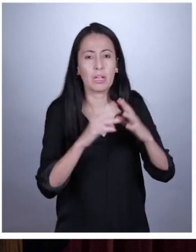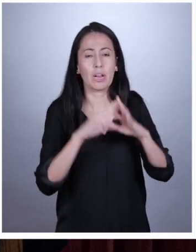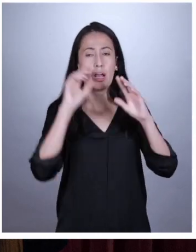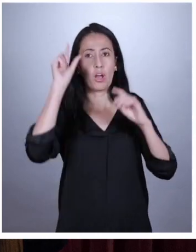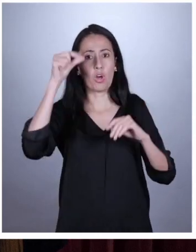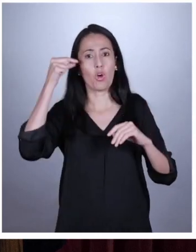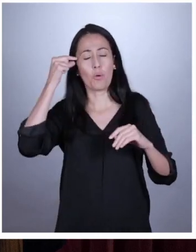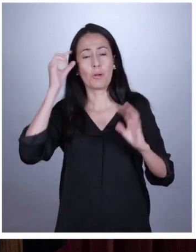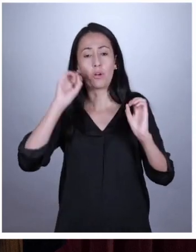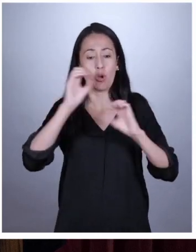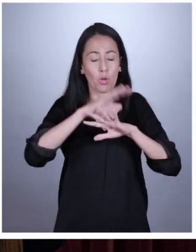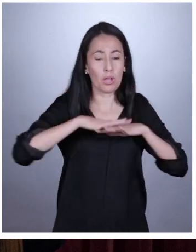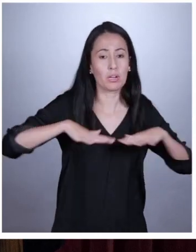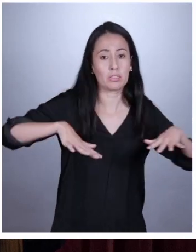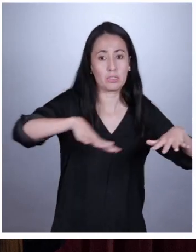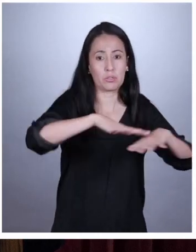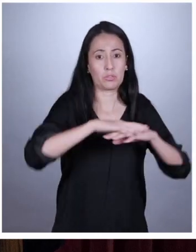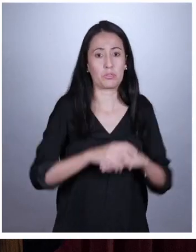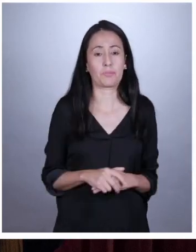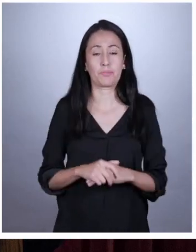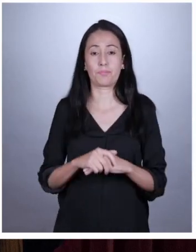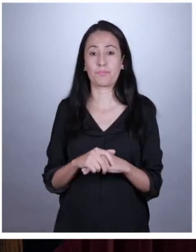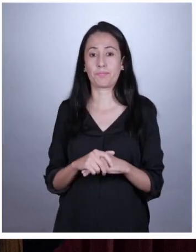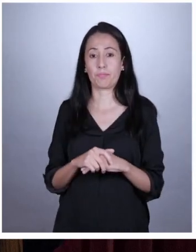por parte del Estado o de las instituciones.